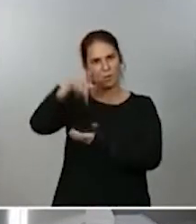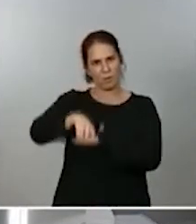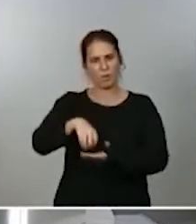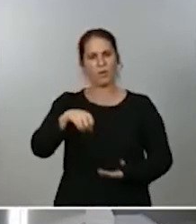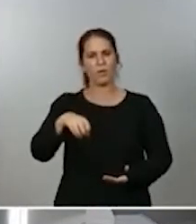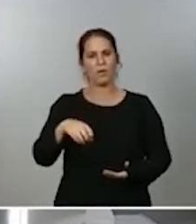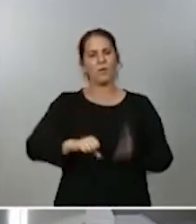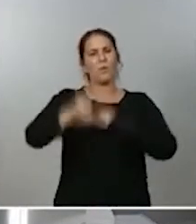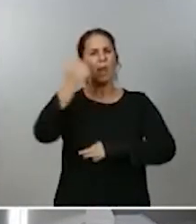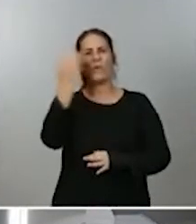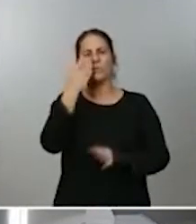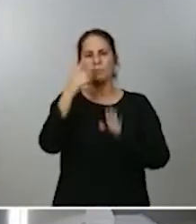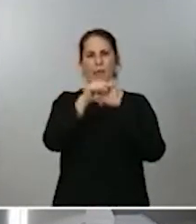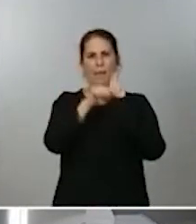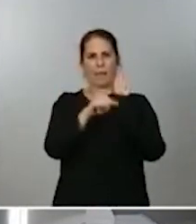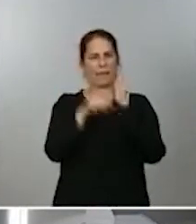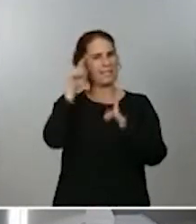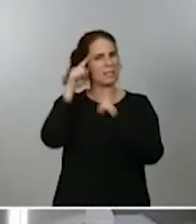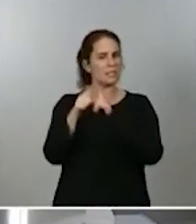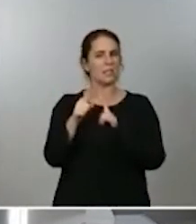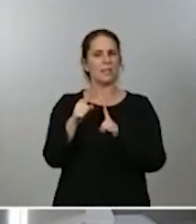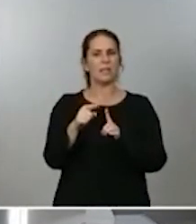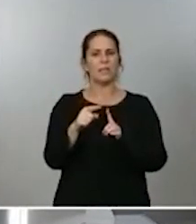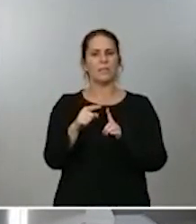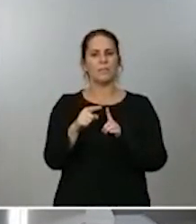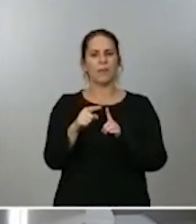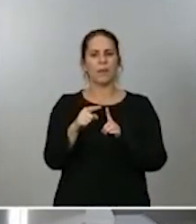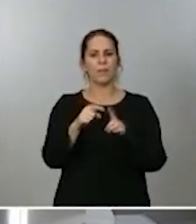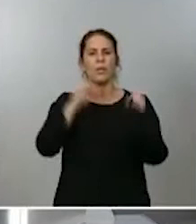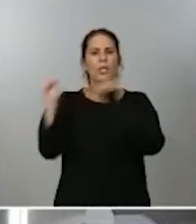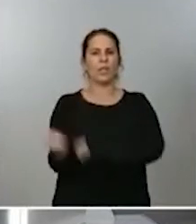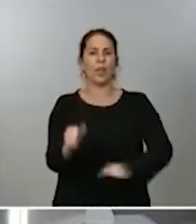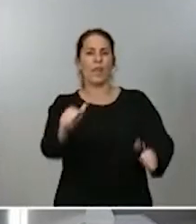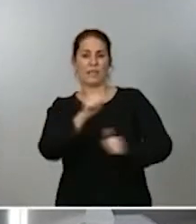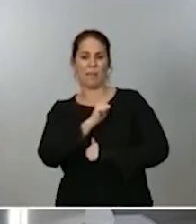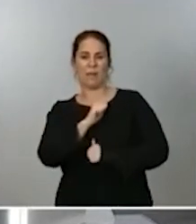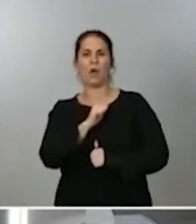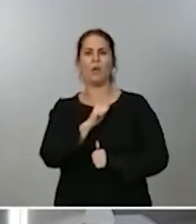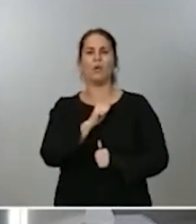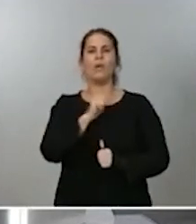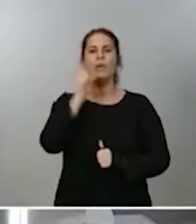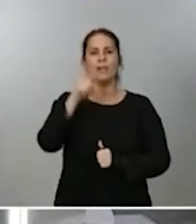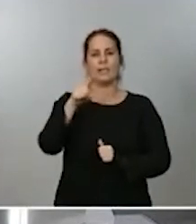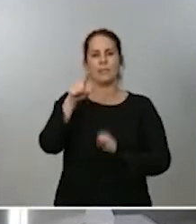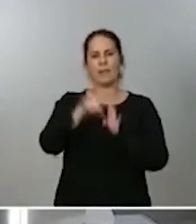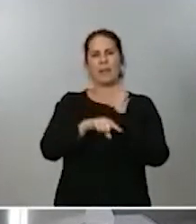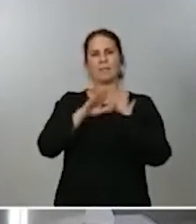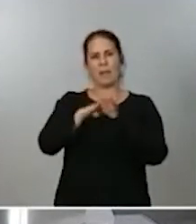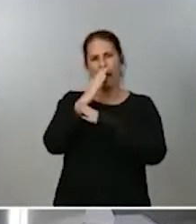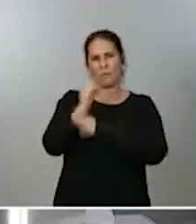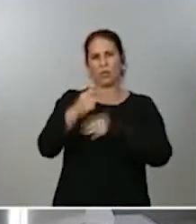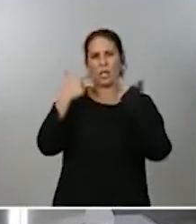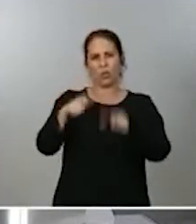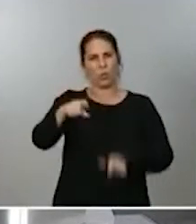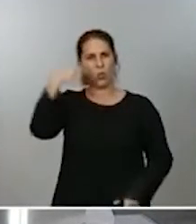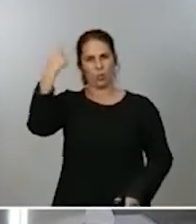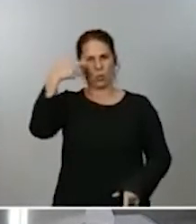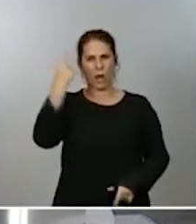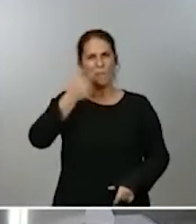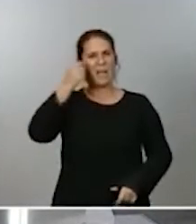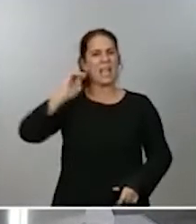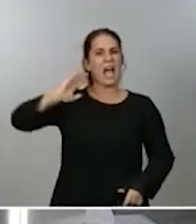favorecen la protección por desempleo y apoya al sector cultural, particularmente al que es afectado por las